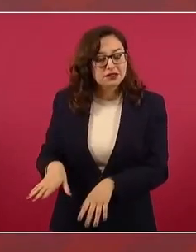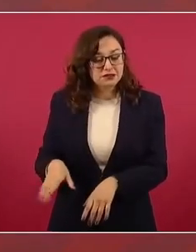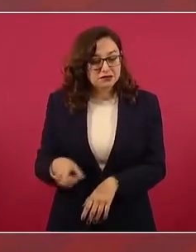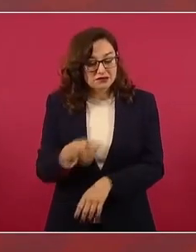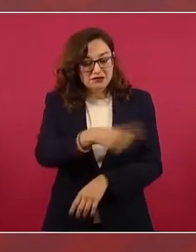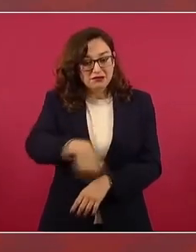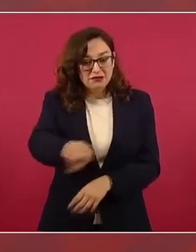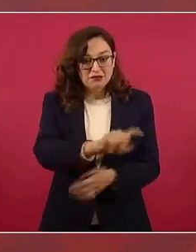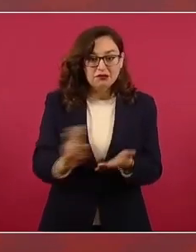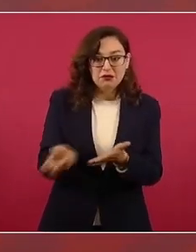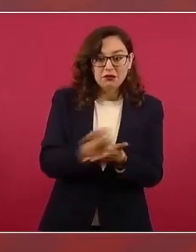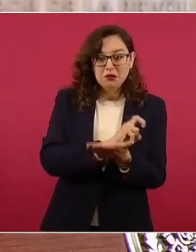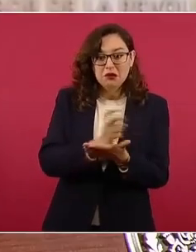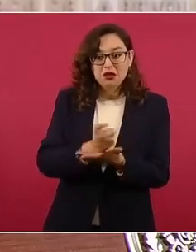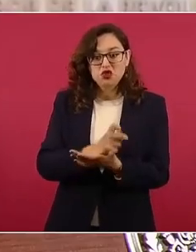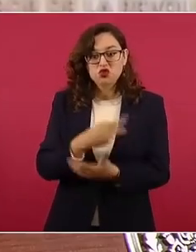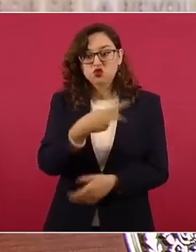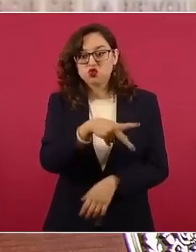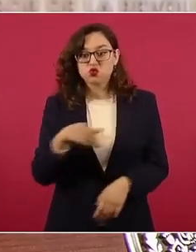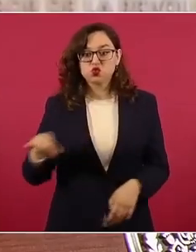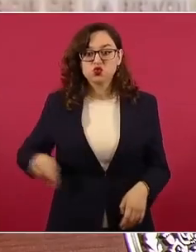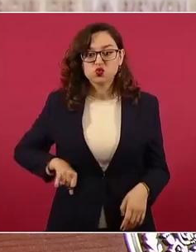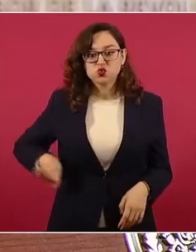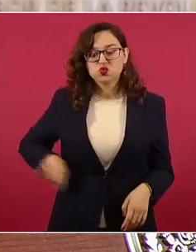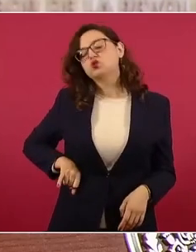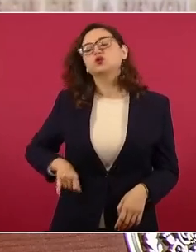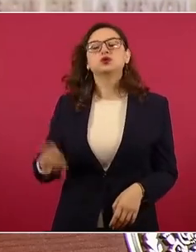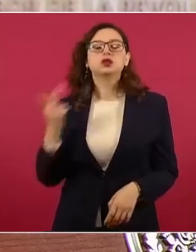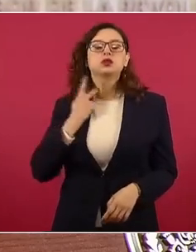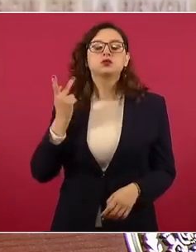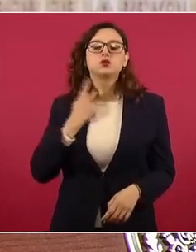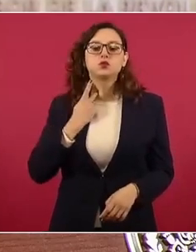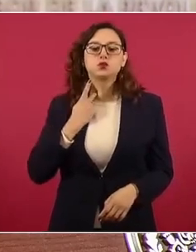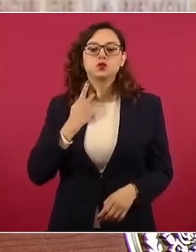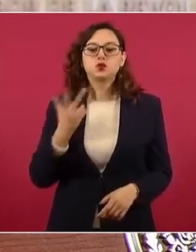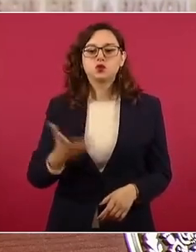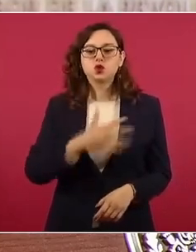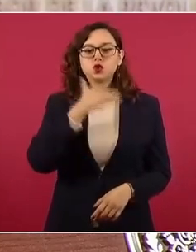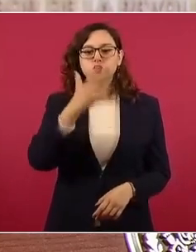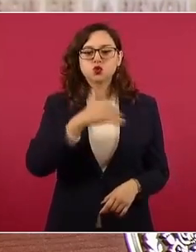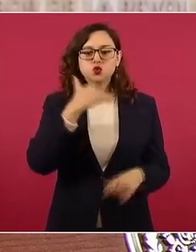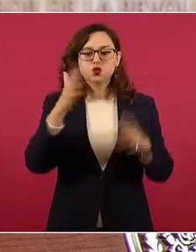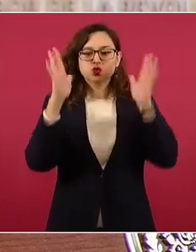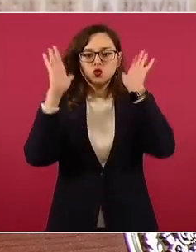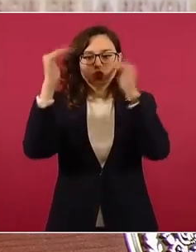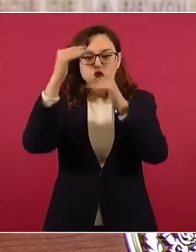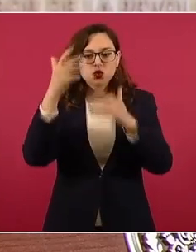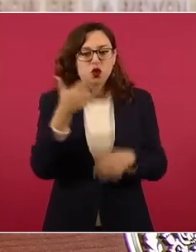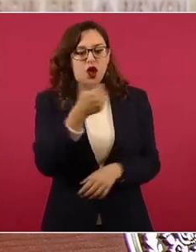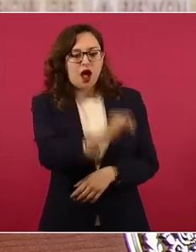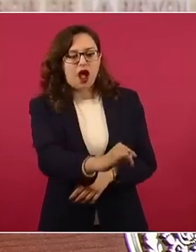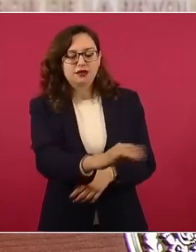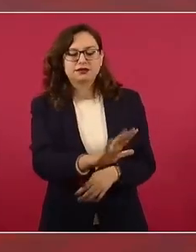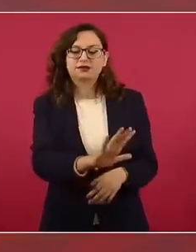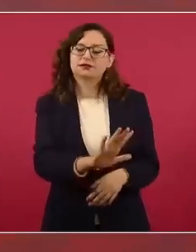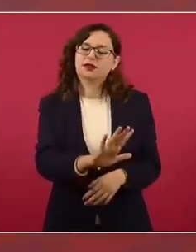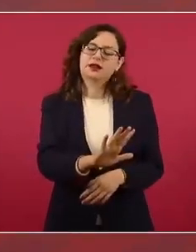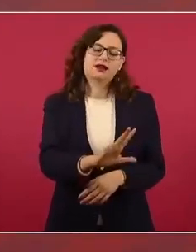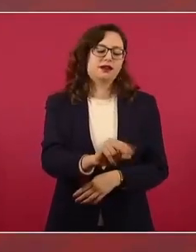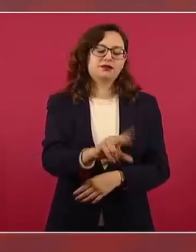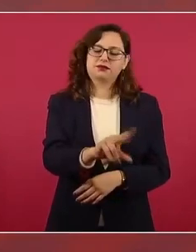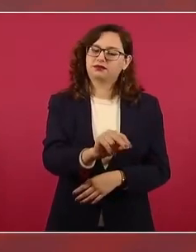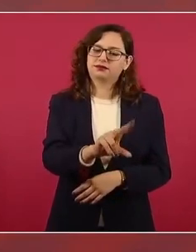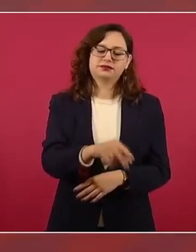por intereses políticos de estos conservadores corruptos.